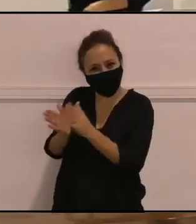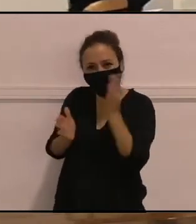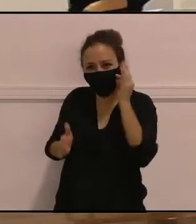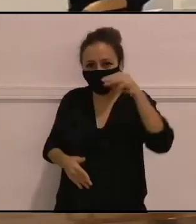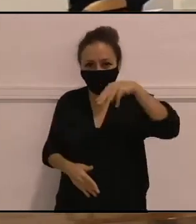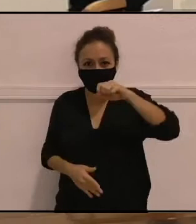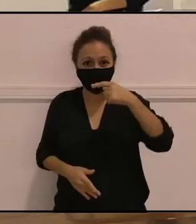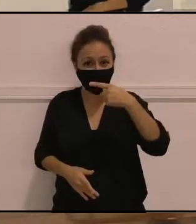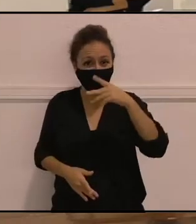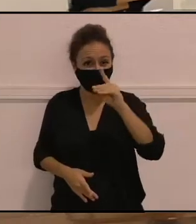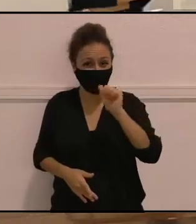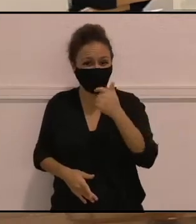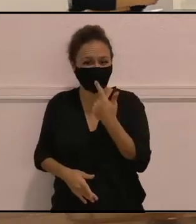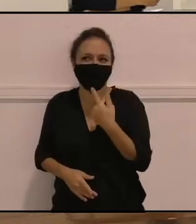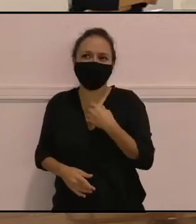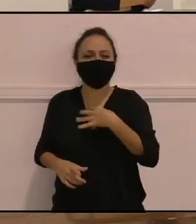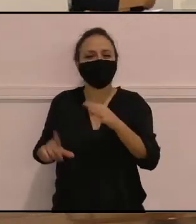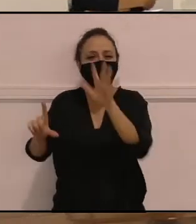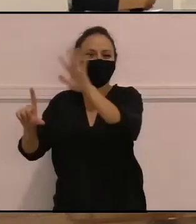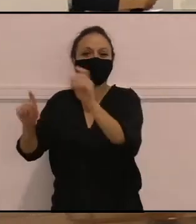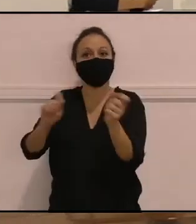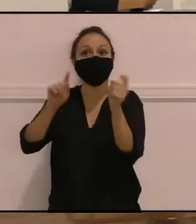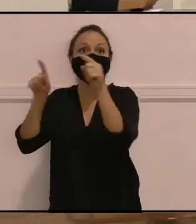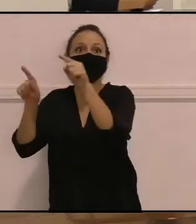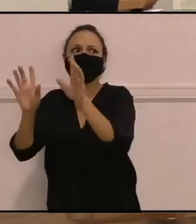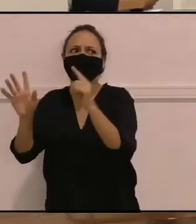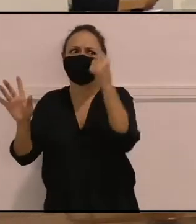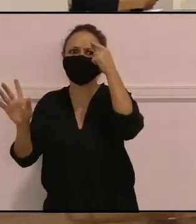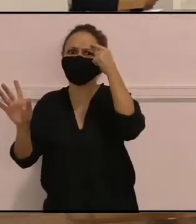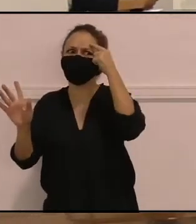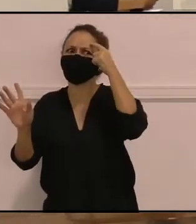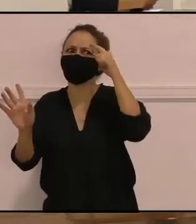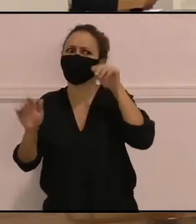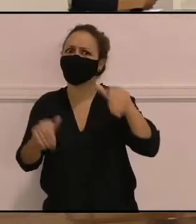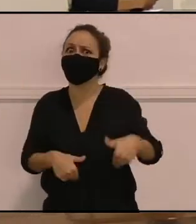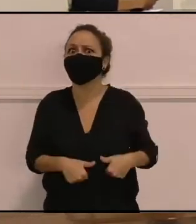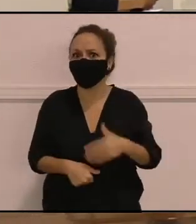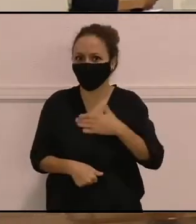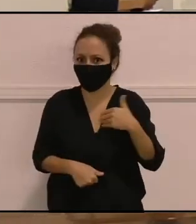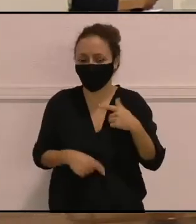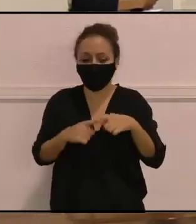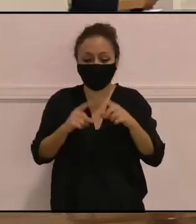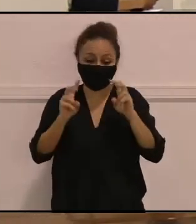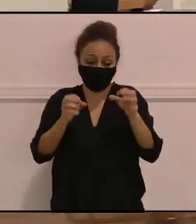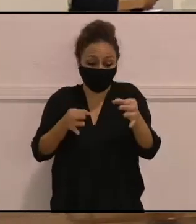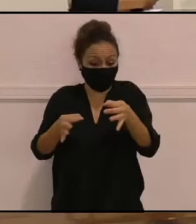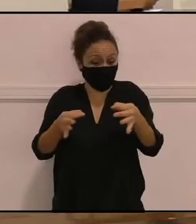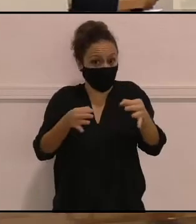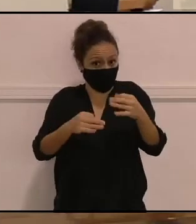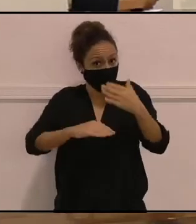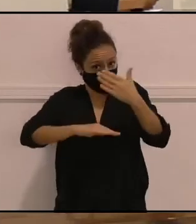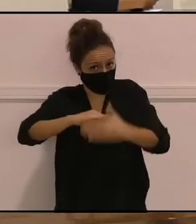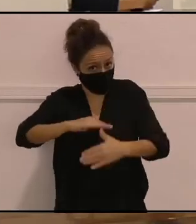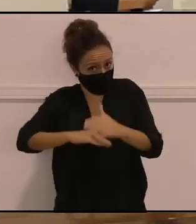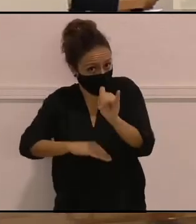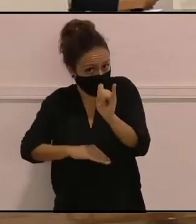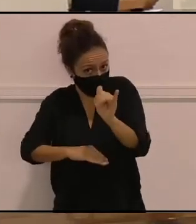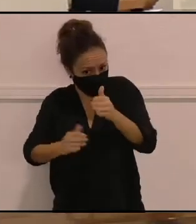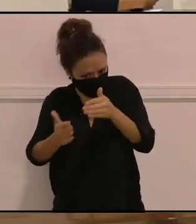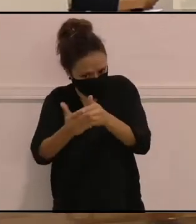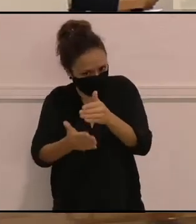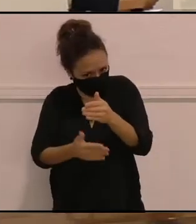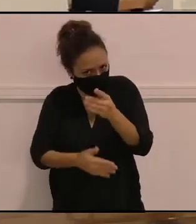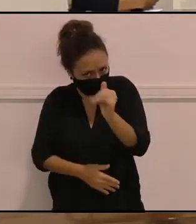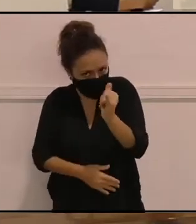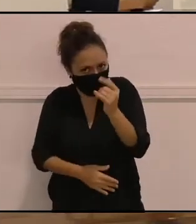península vas, pero con la idea de volver, ¿no? Y es como la insularidad con las dificultades y los obstáculos que puede